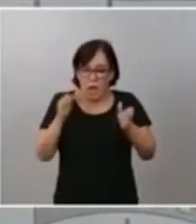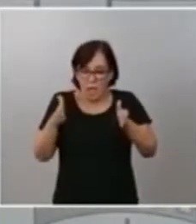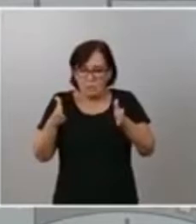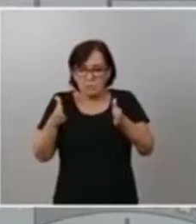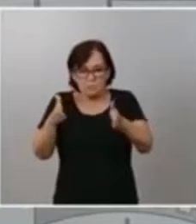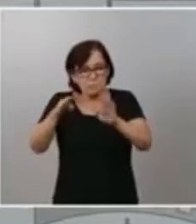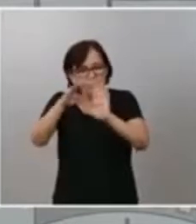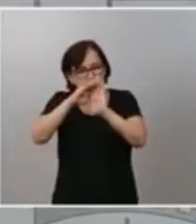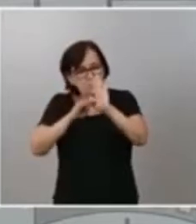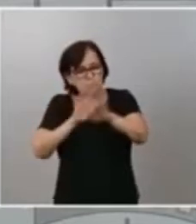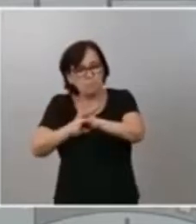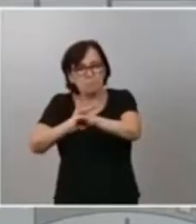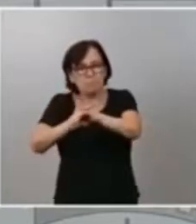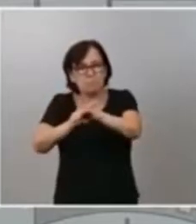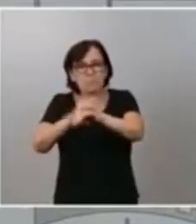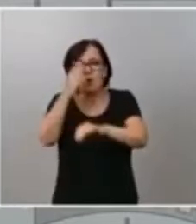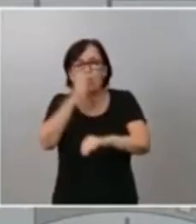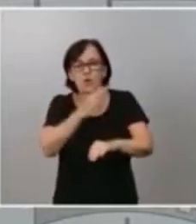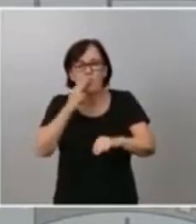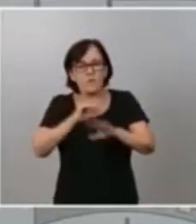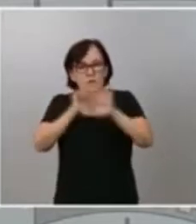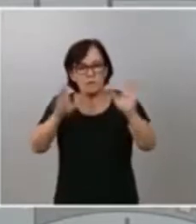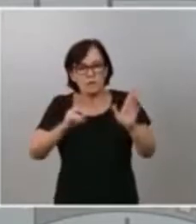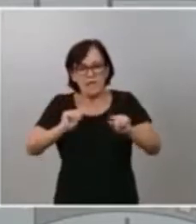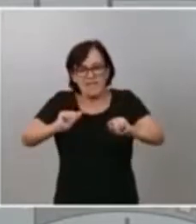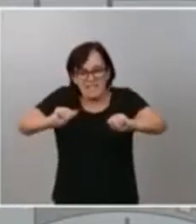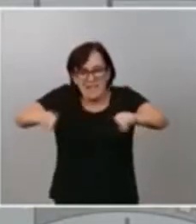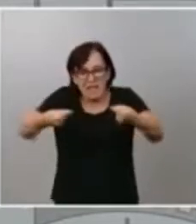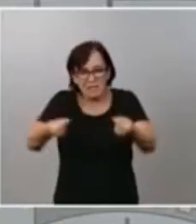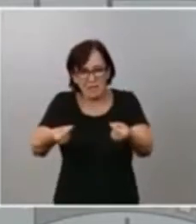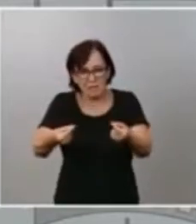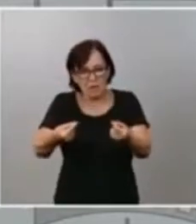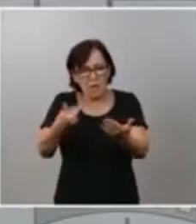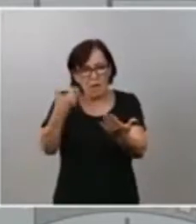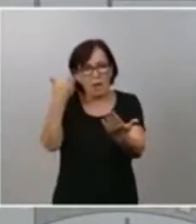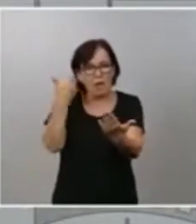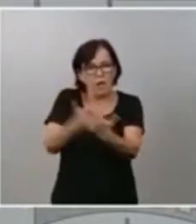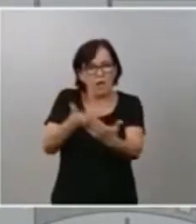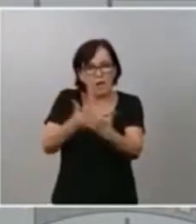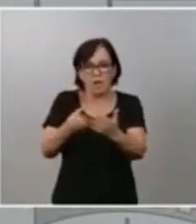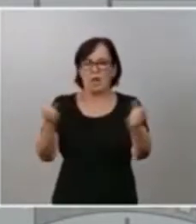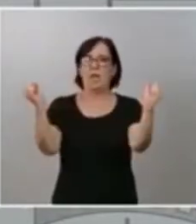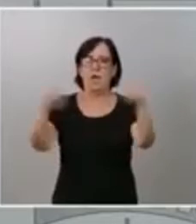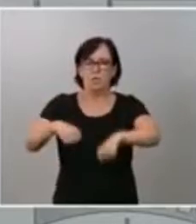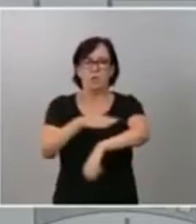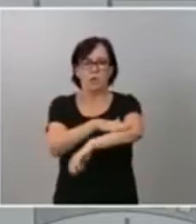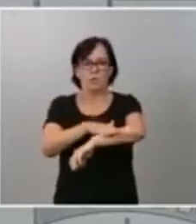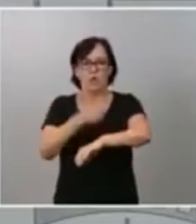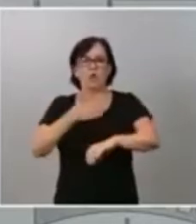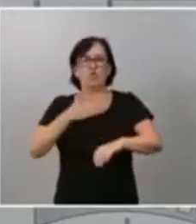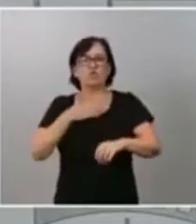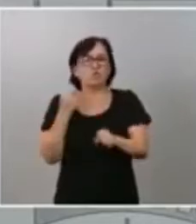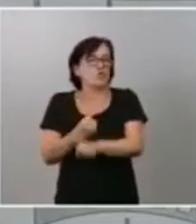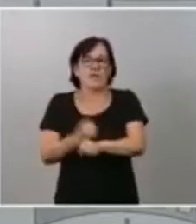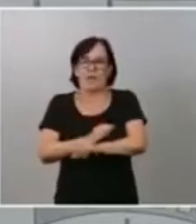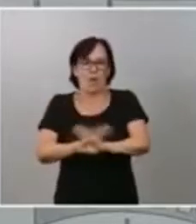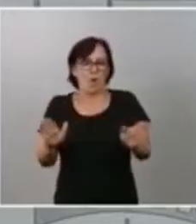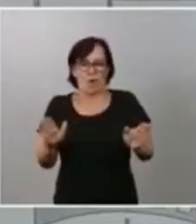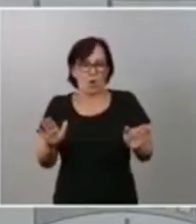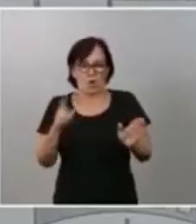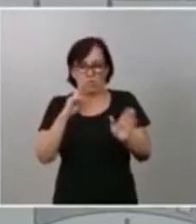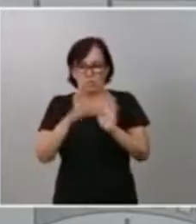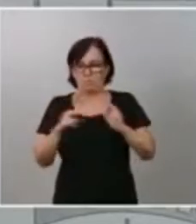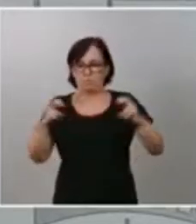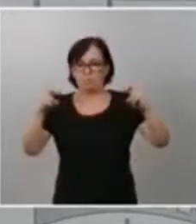claro, es el que se inscribe, se firma, se rubrica en el acuerdo de gobierno. Esa es nuestra hoja de ruta. Y, evidentemente, en otras